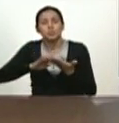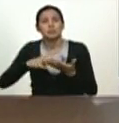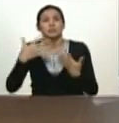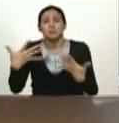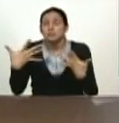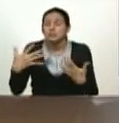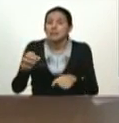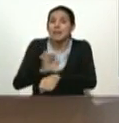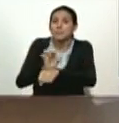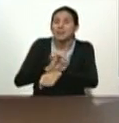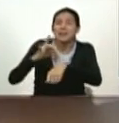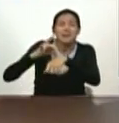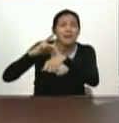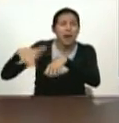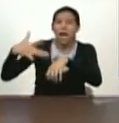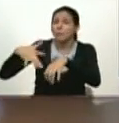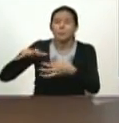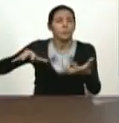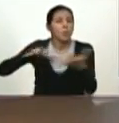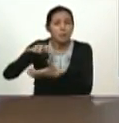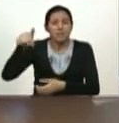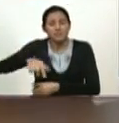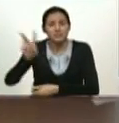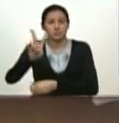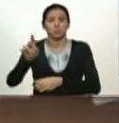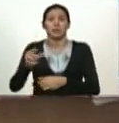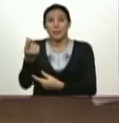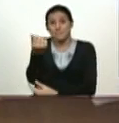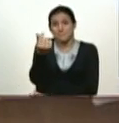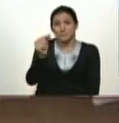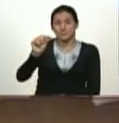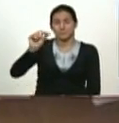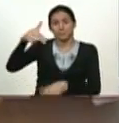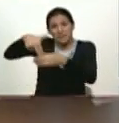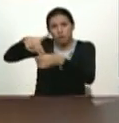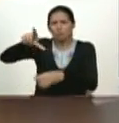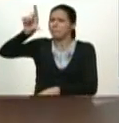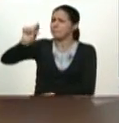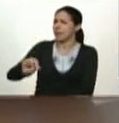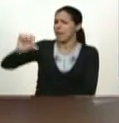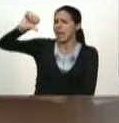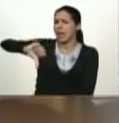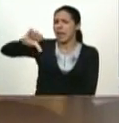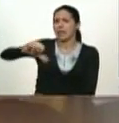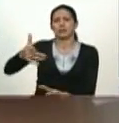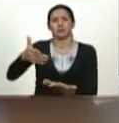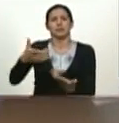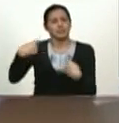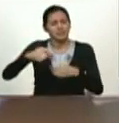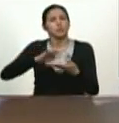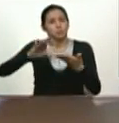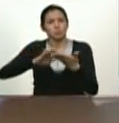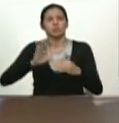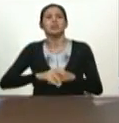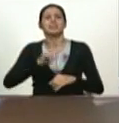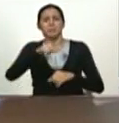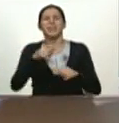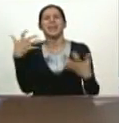producto de la guerra económica, de la caída de los precios petroleros y de la guerra que tiene el imperialismo estadounidense contra la economía nacional.